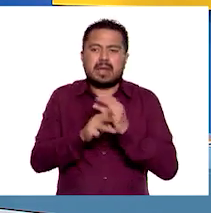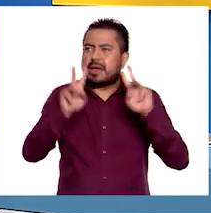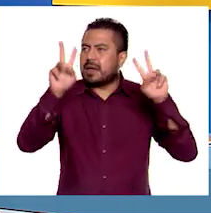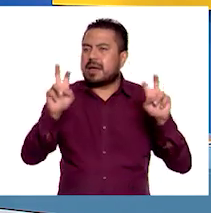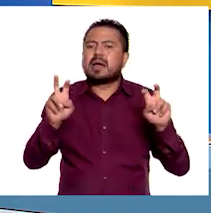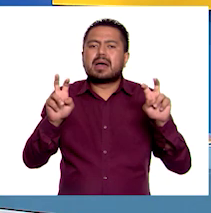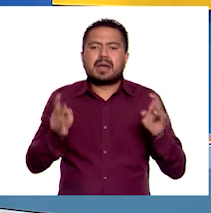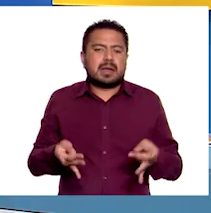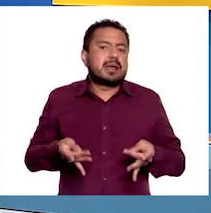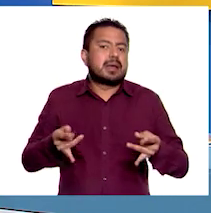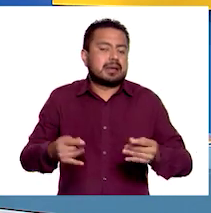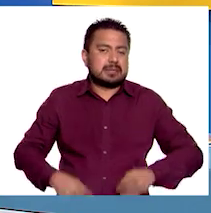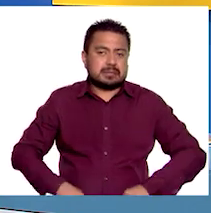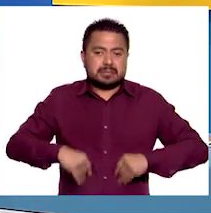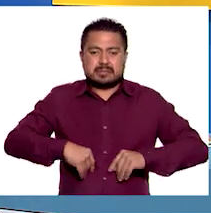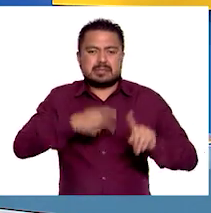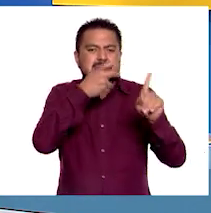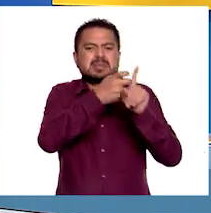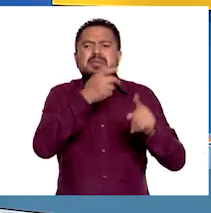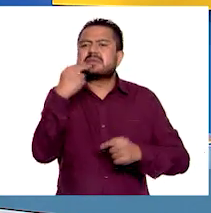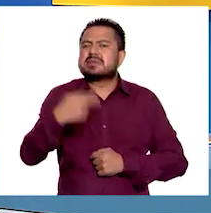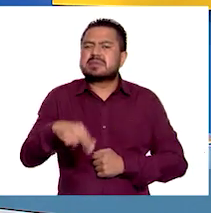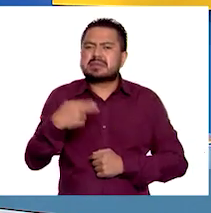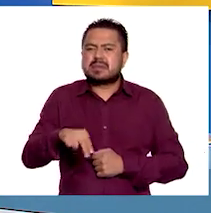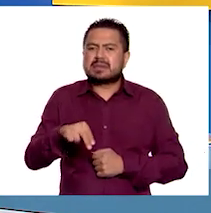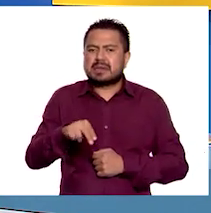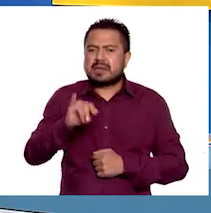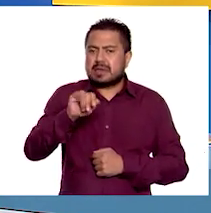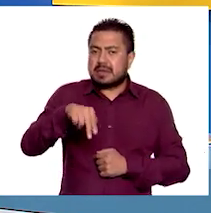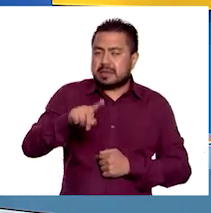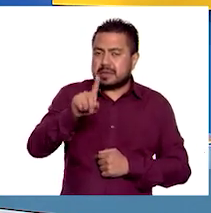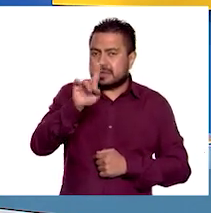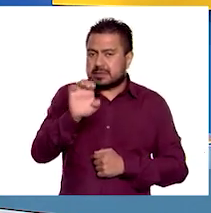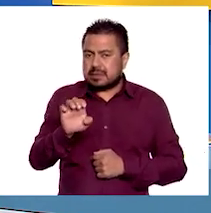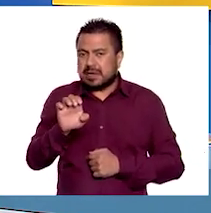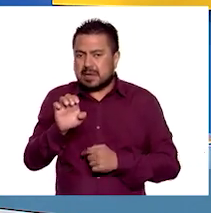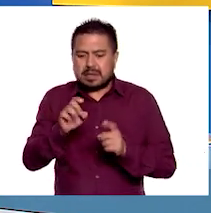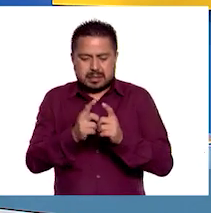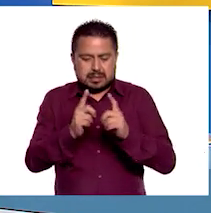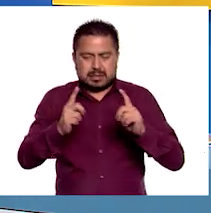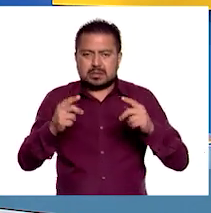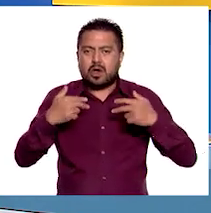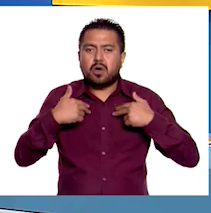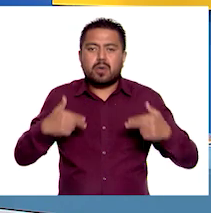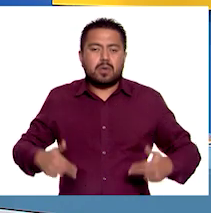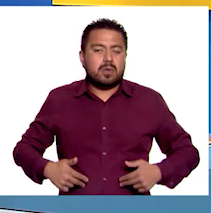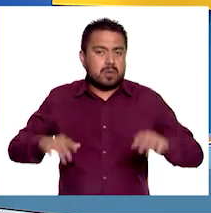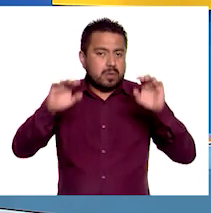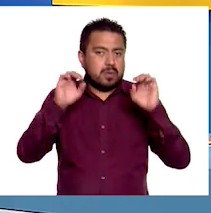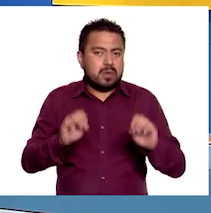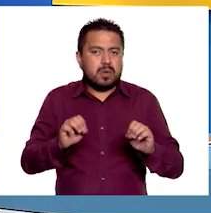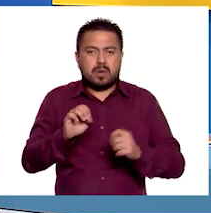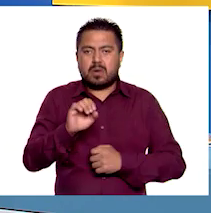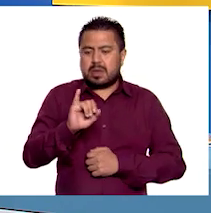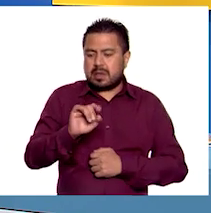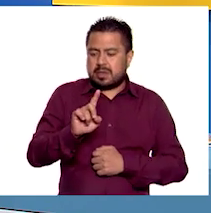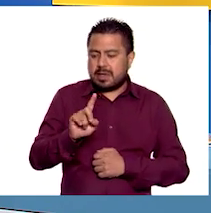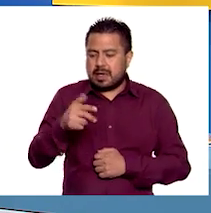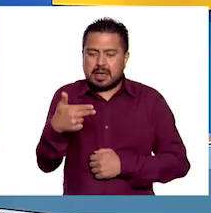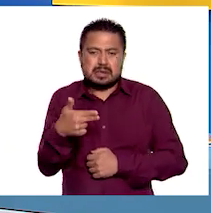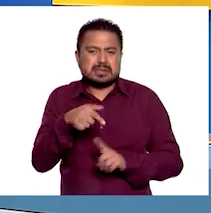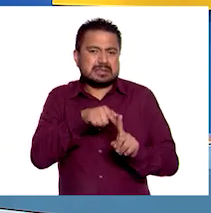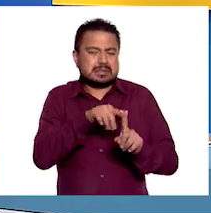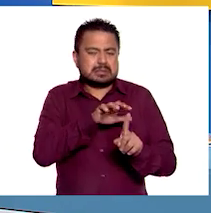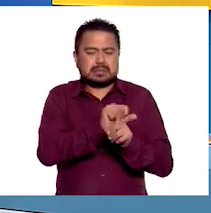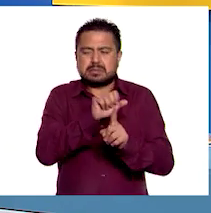de vida. Ese instrumento es el Índice de Desarrollo Humano o IDH, una